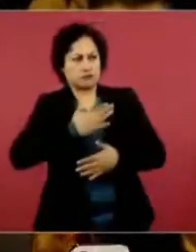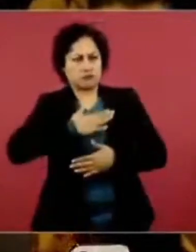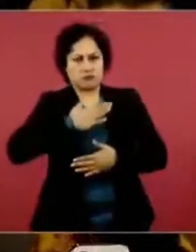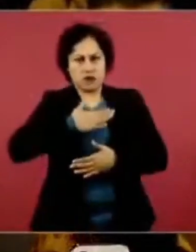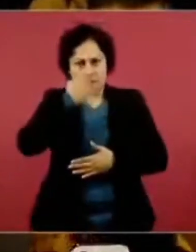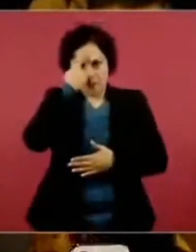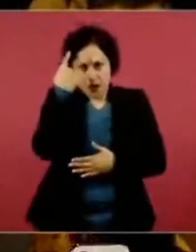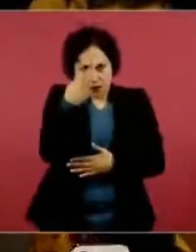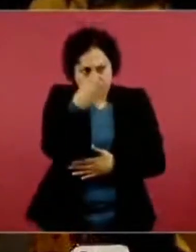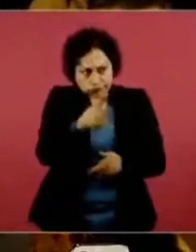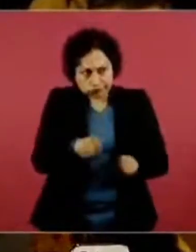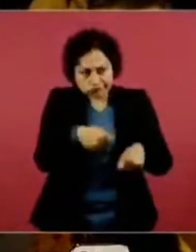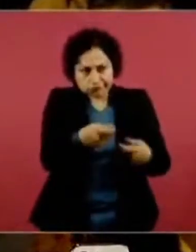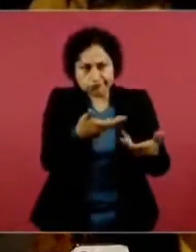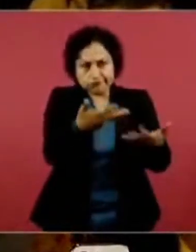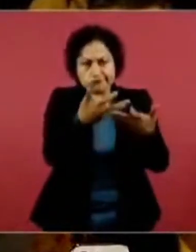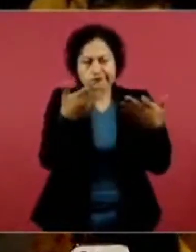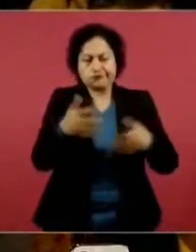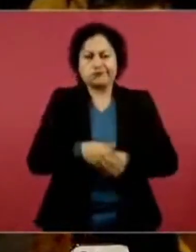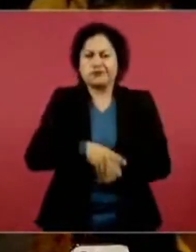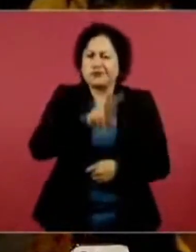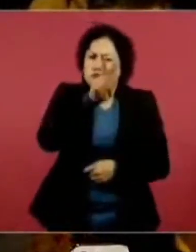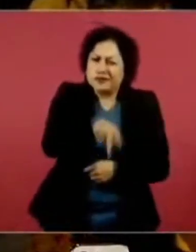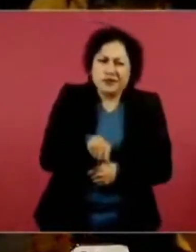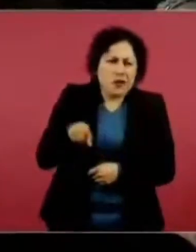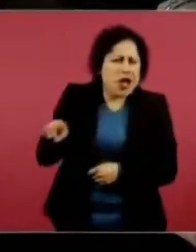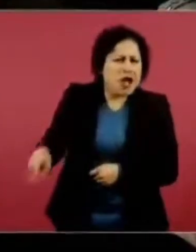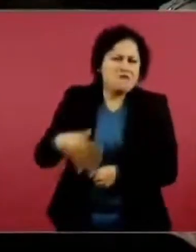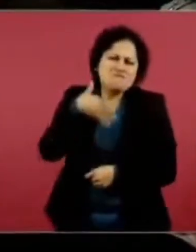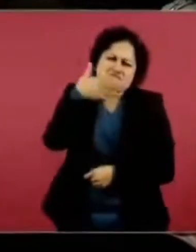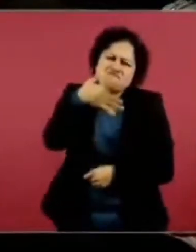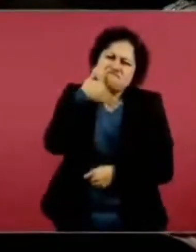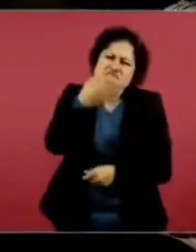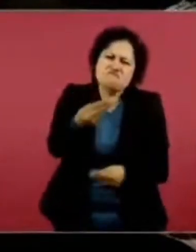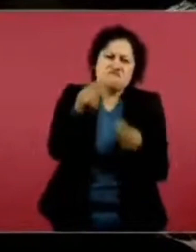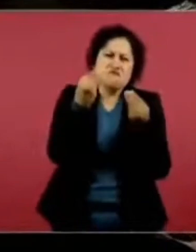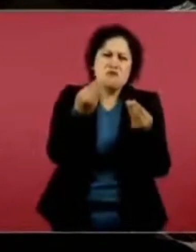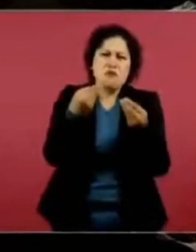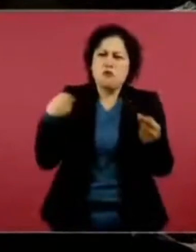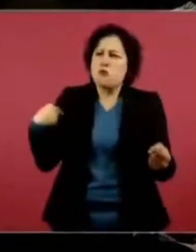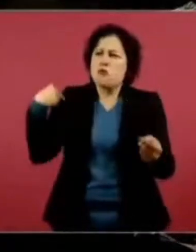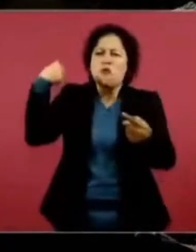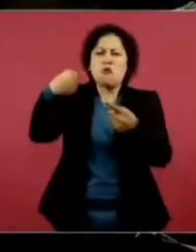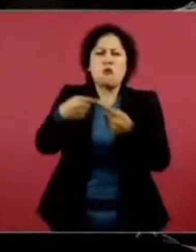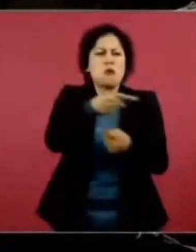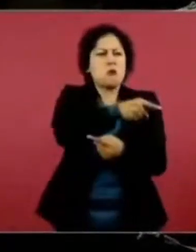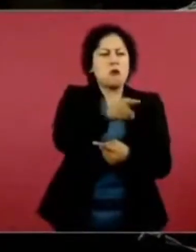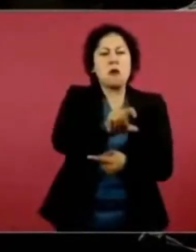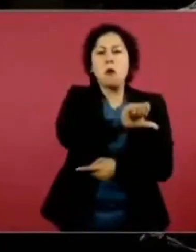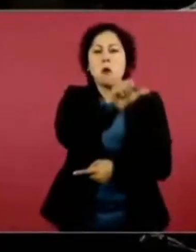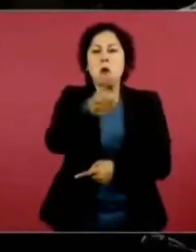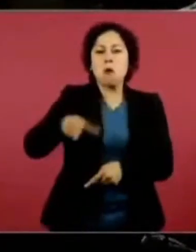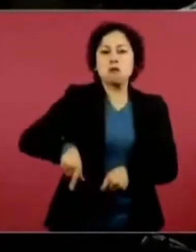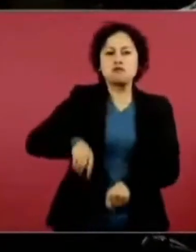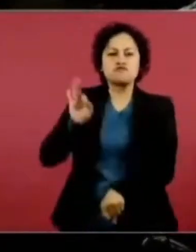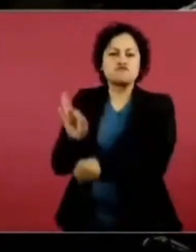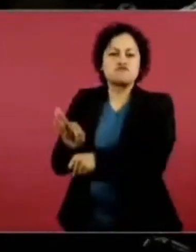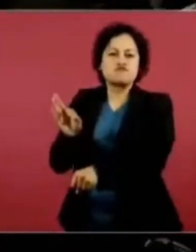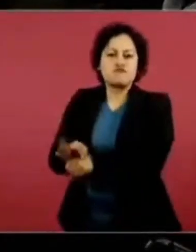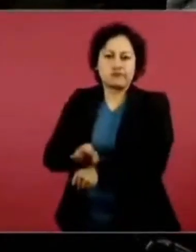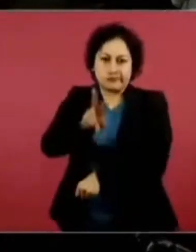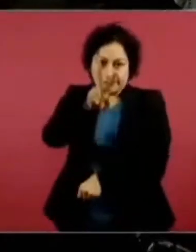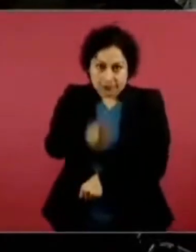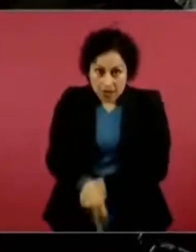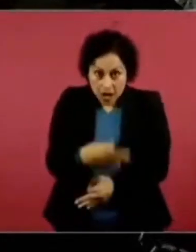Y siempre ha sido protegido por parte de, por un juzgado en un amparo federal, ¿no? Hoy casi 700 familias